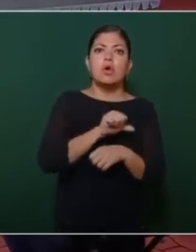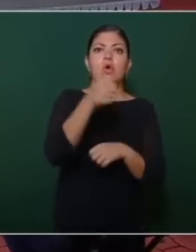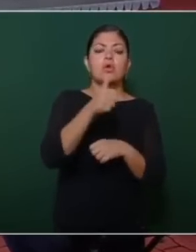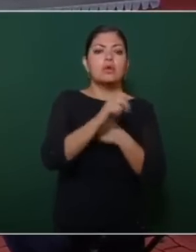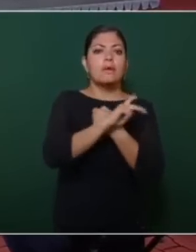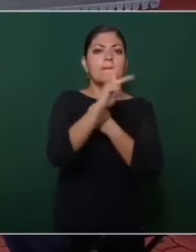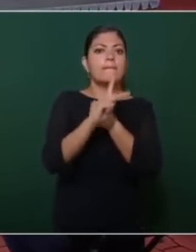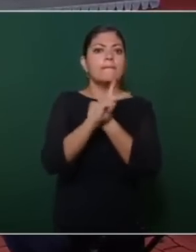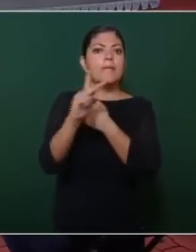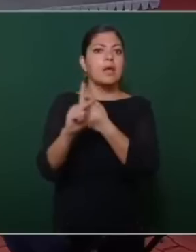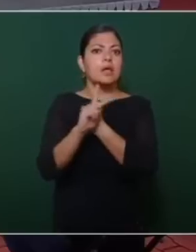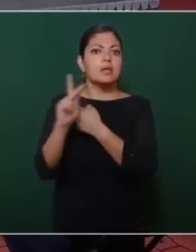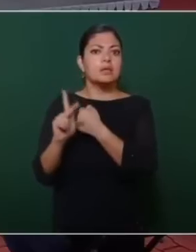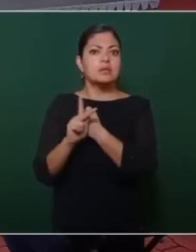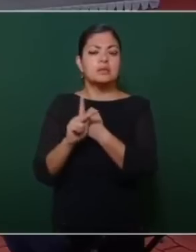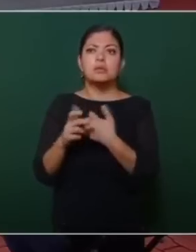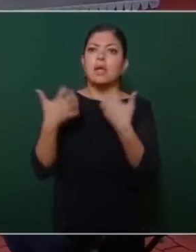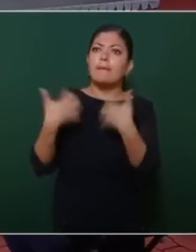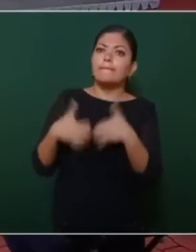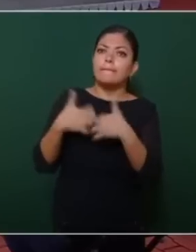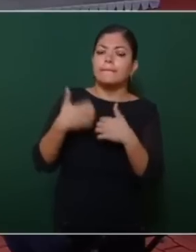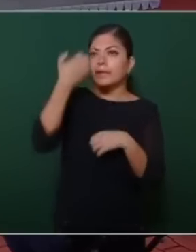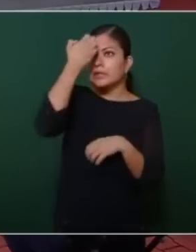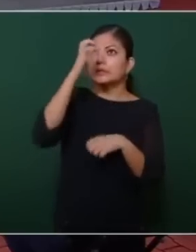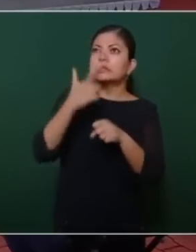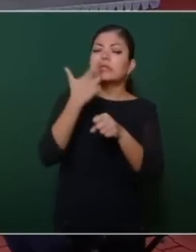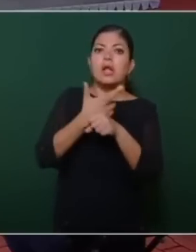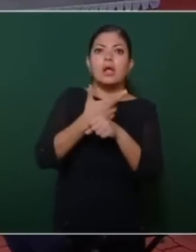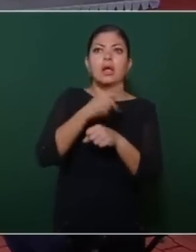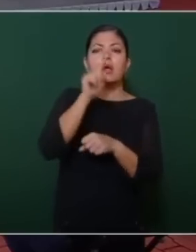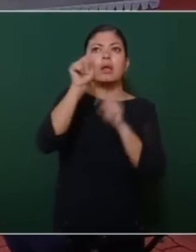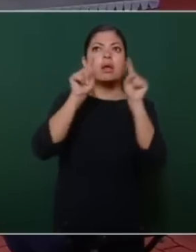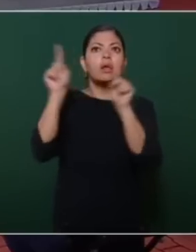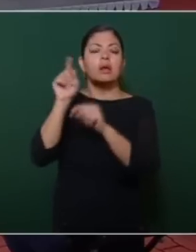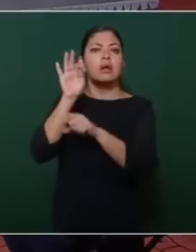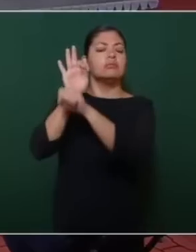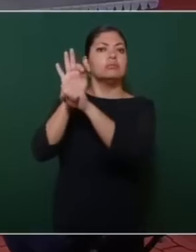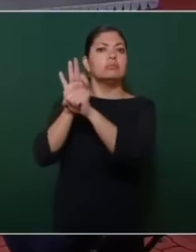y de empresas extranjeras es increíble